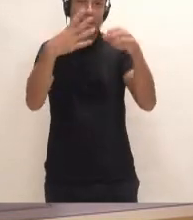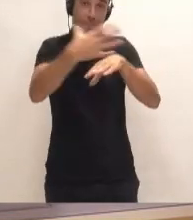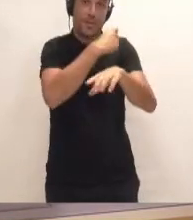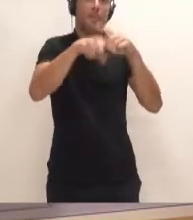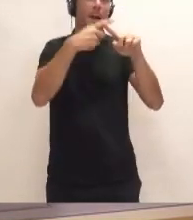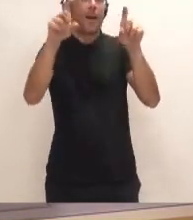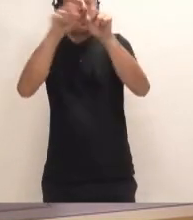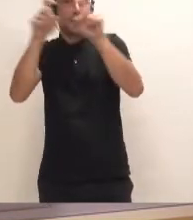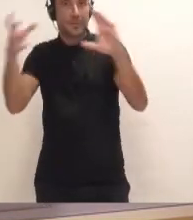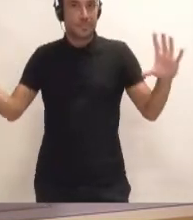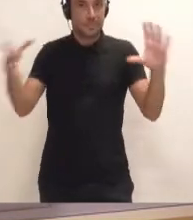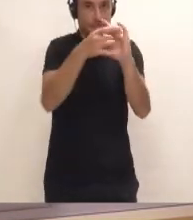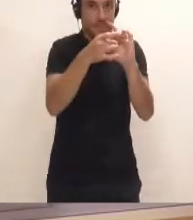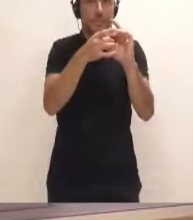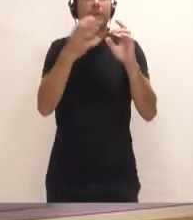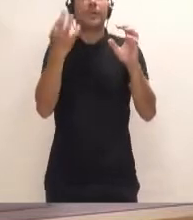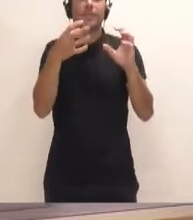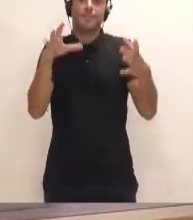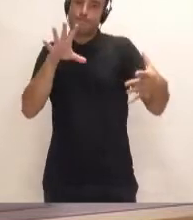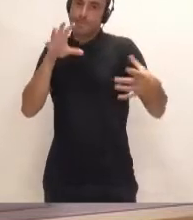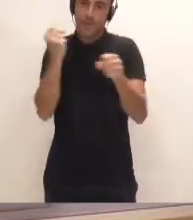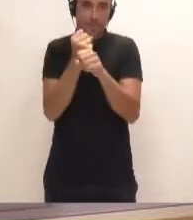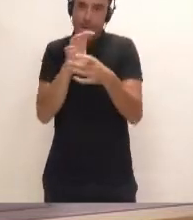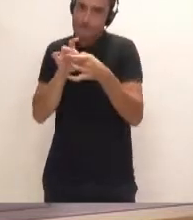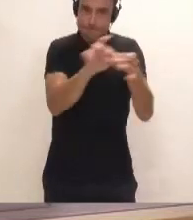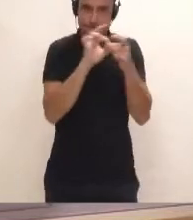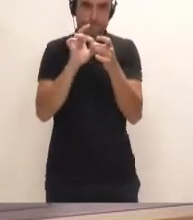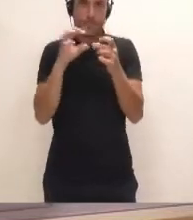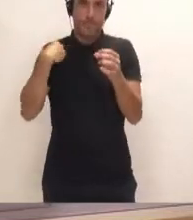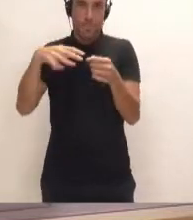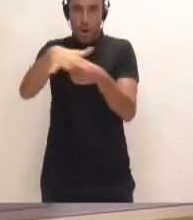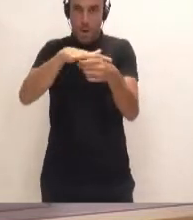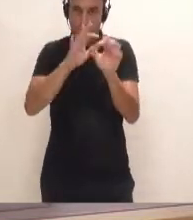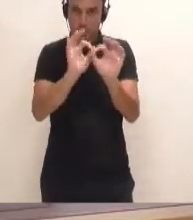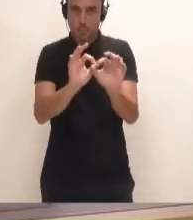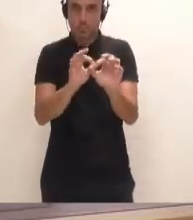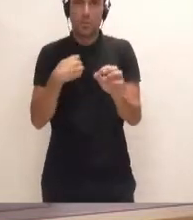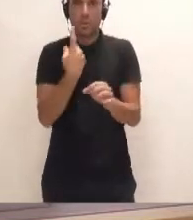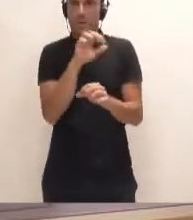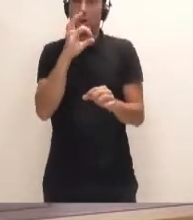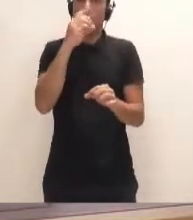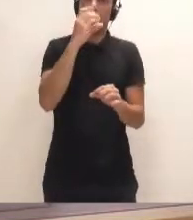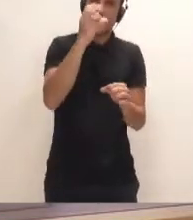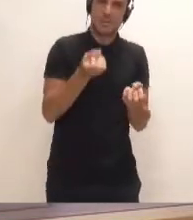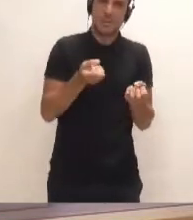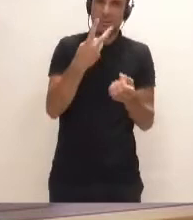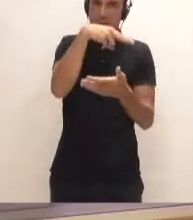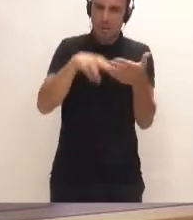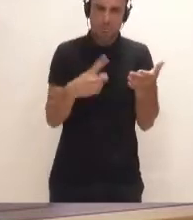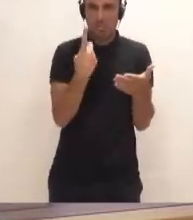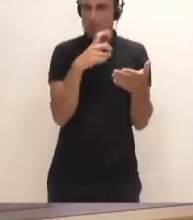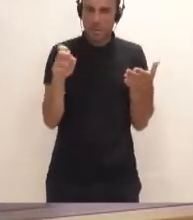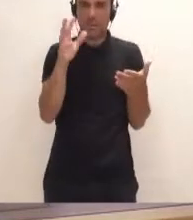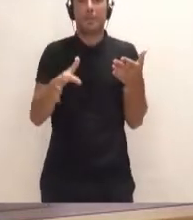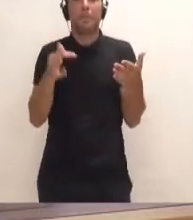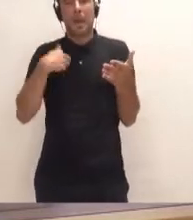a la colaboración estrecha con dicha área. Me imagino que no tengo que leer los ODS ni tengo que seguir insistiendo en esto,